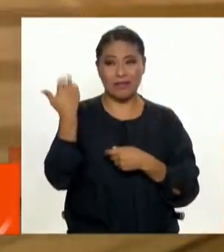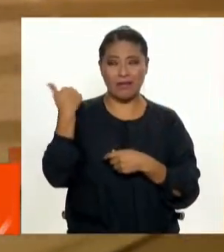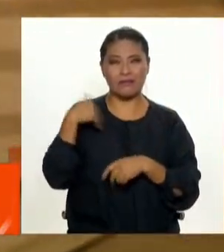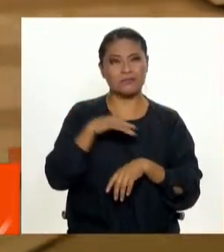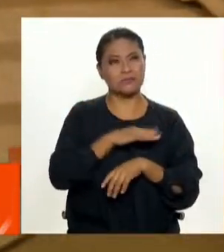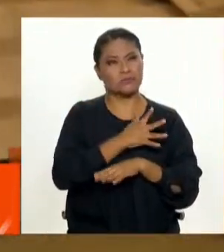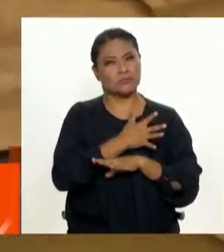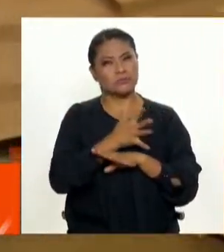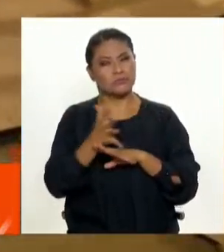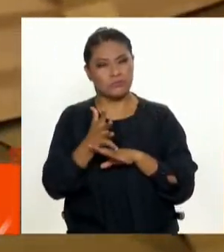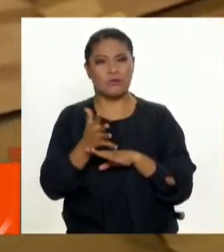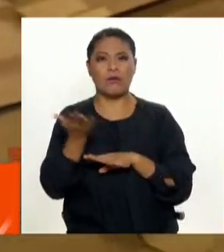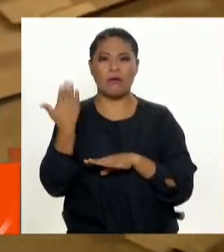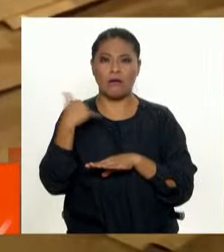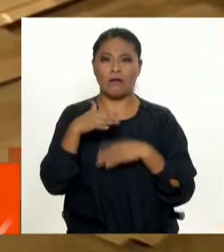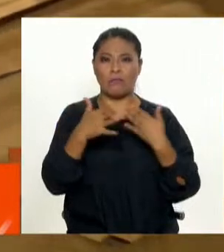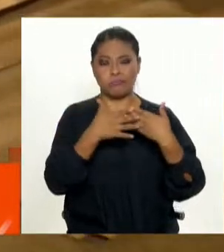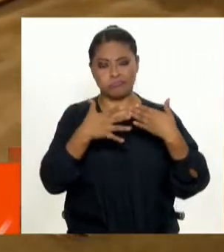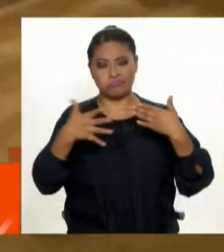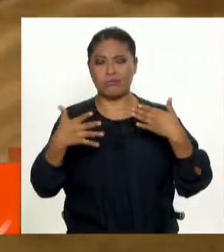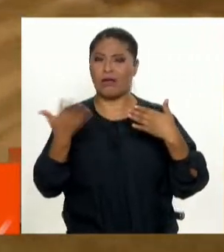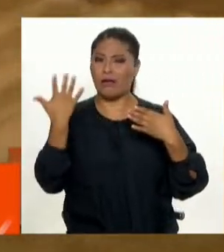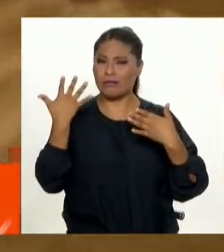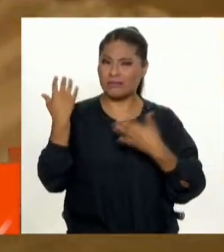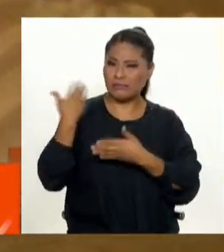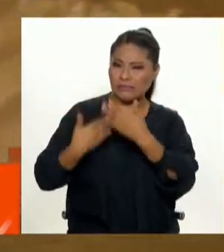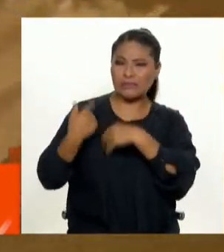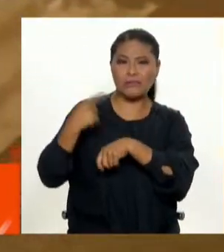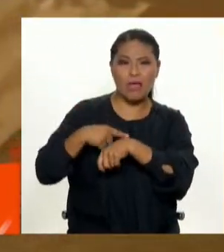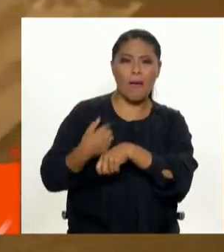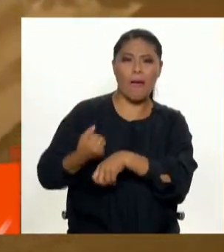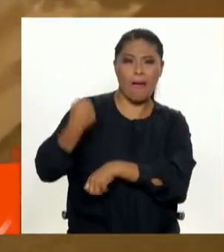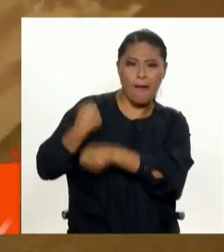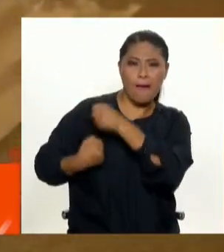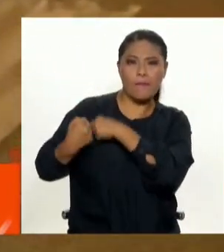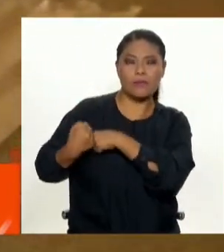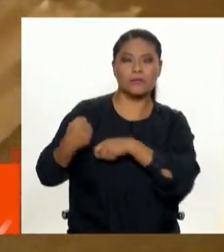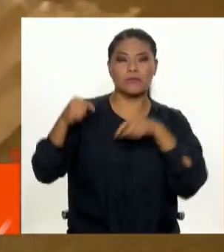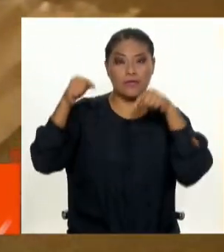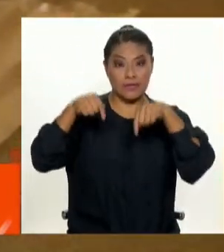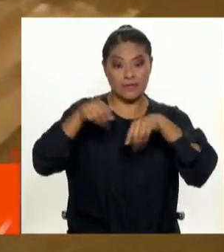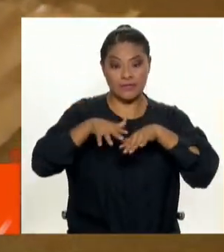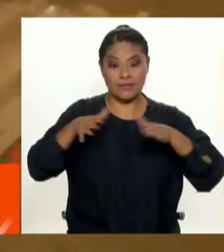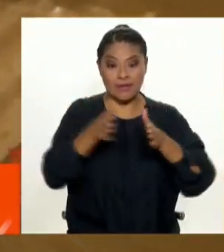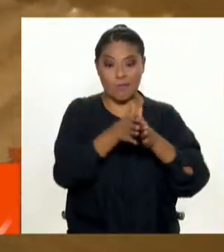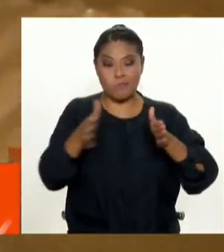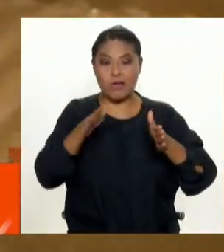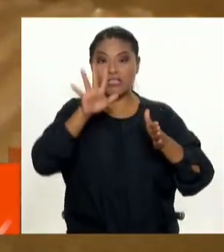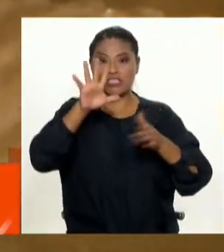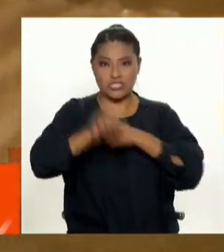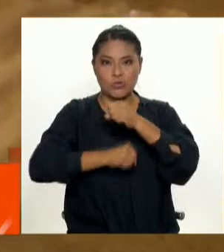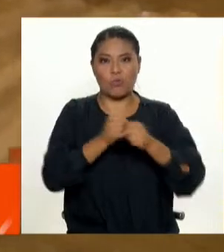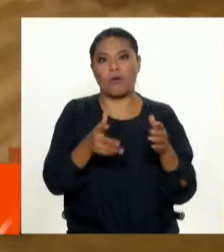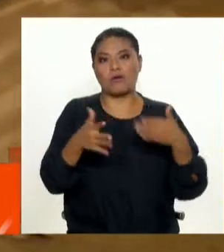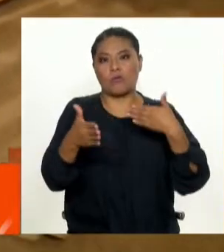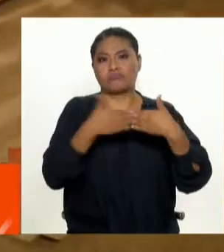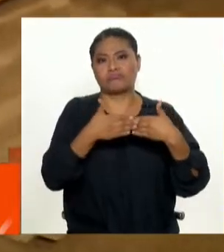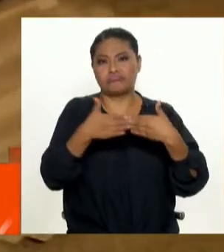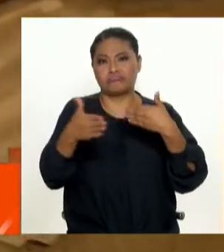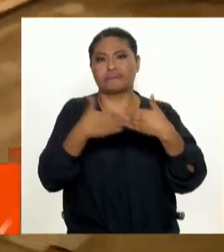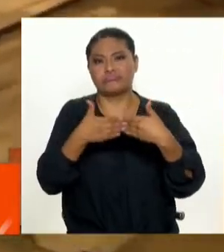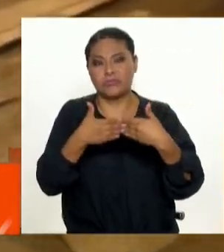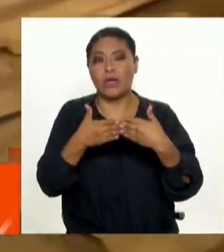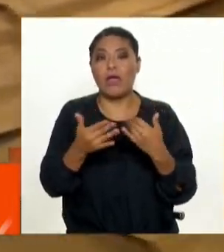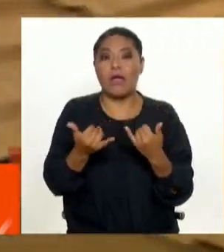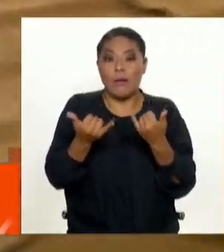total, el total de cercamiento. En este sector es de cuatro o cinco años, según nos han referido, pero lo que se puede ir